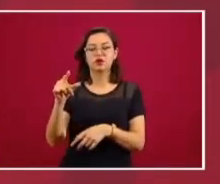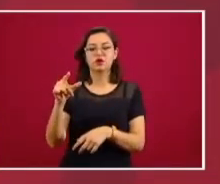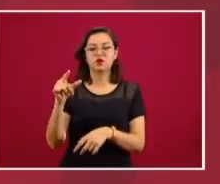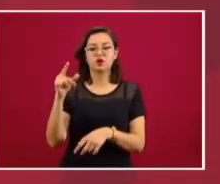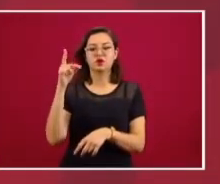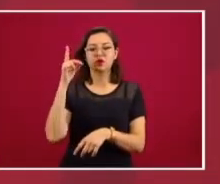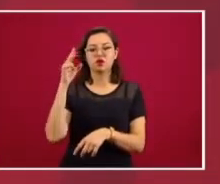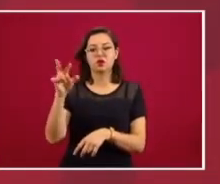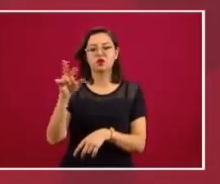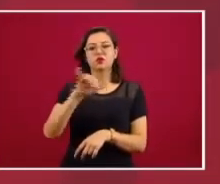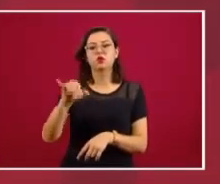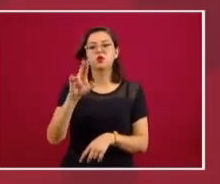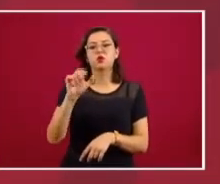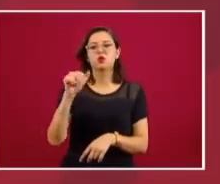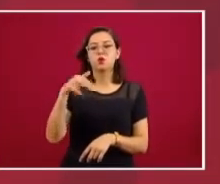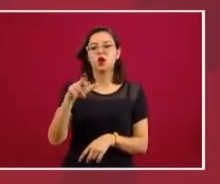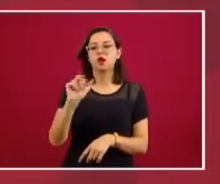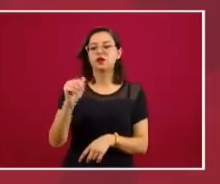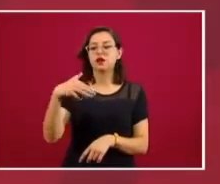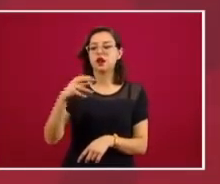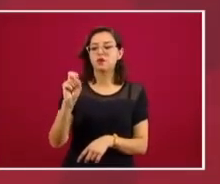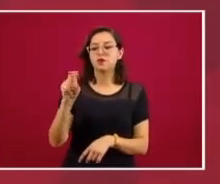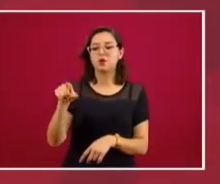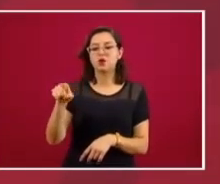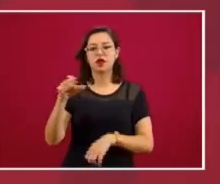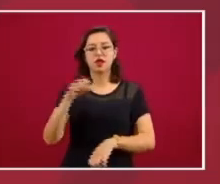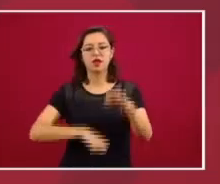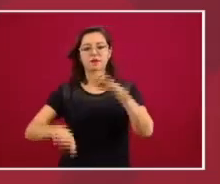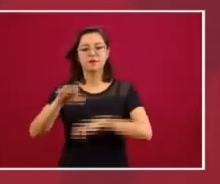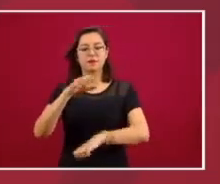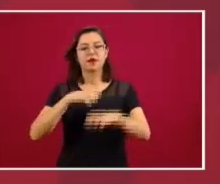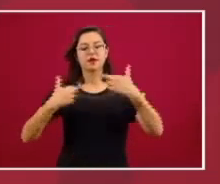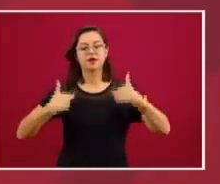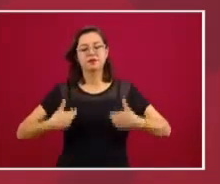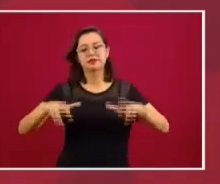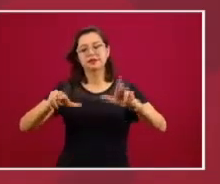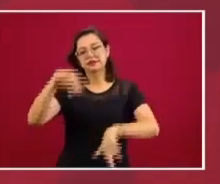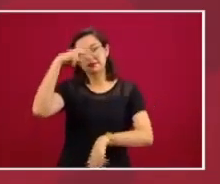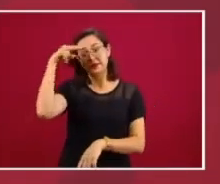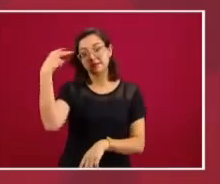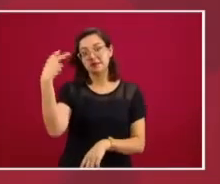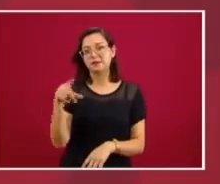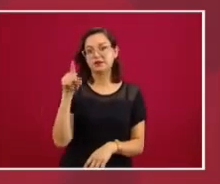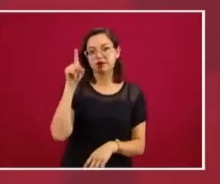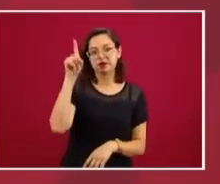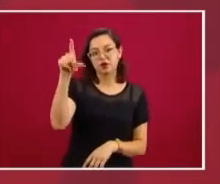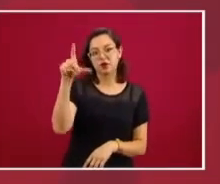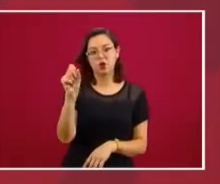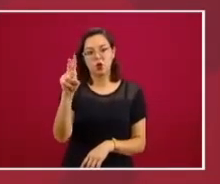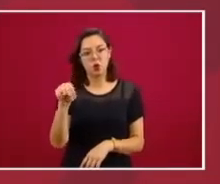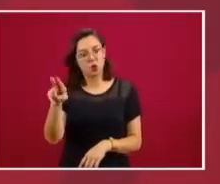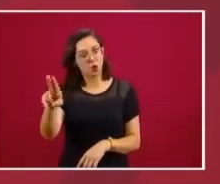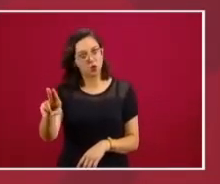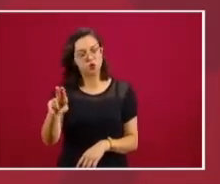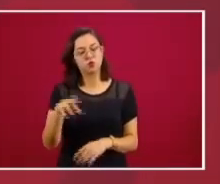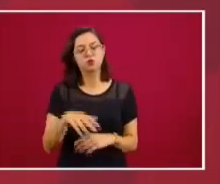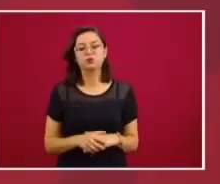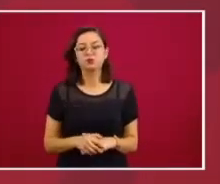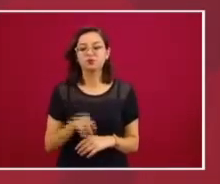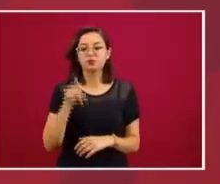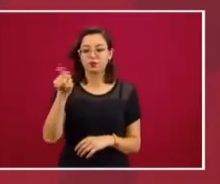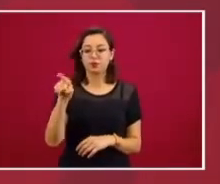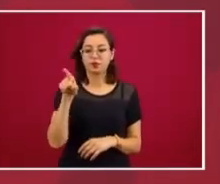Fuente, que es el embajador de México en la ONU, él nos va a